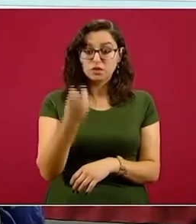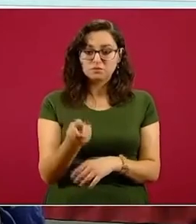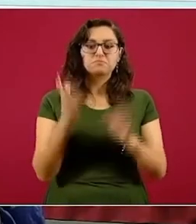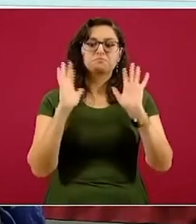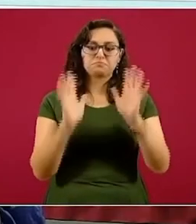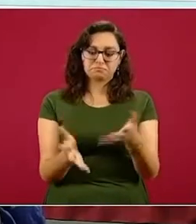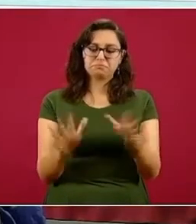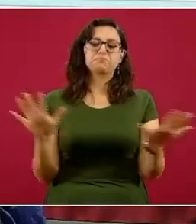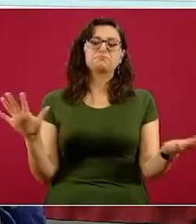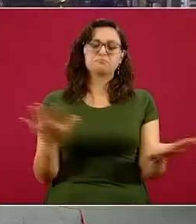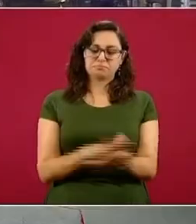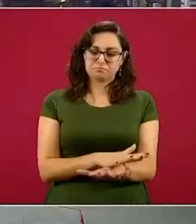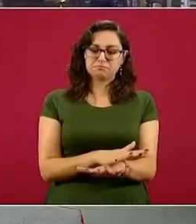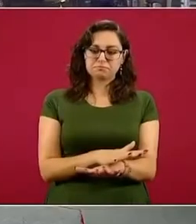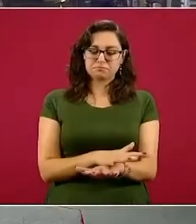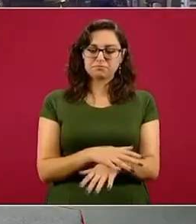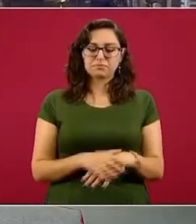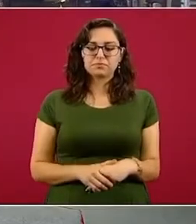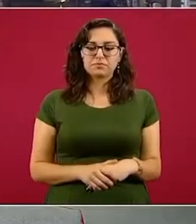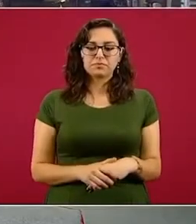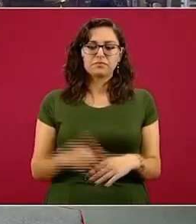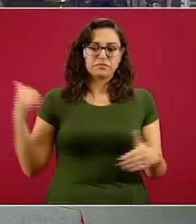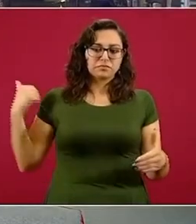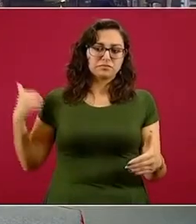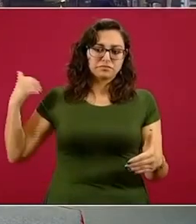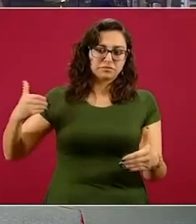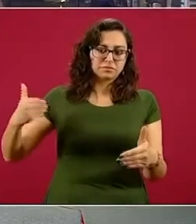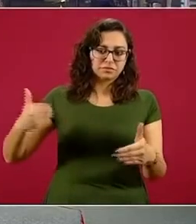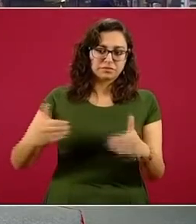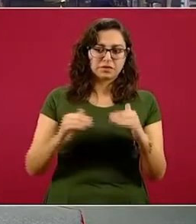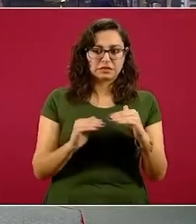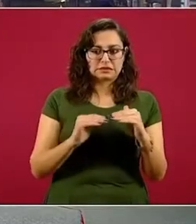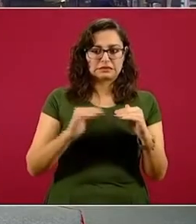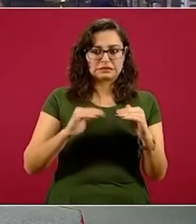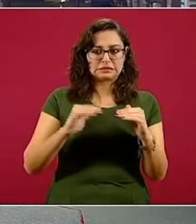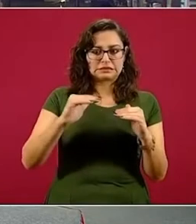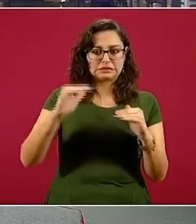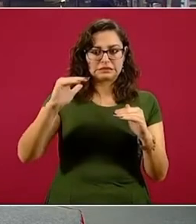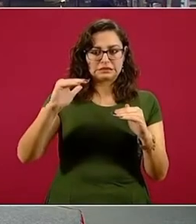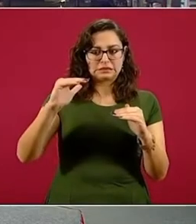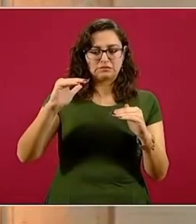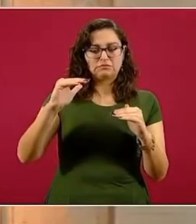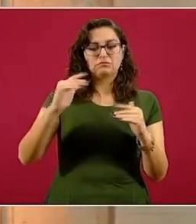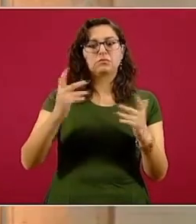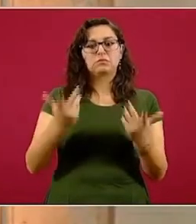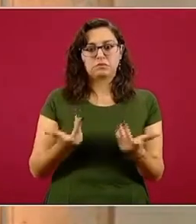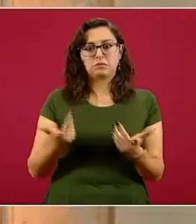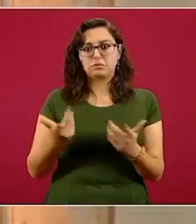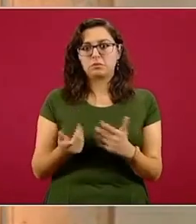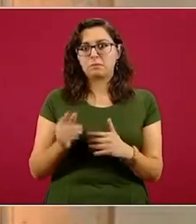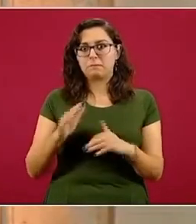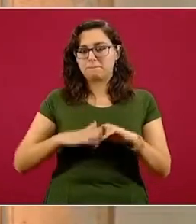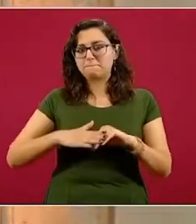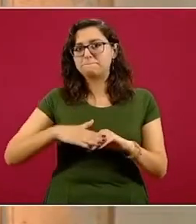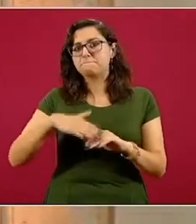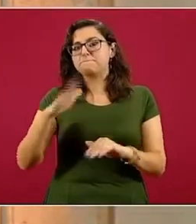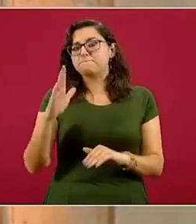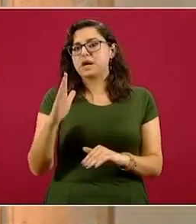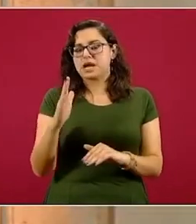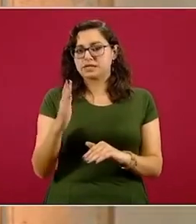de tendencia que veníamos viendo en las tres o cuatro semanas previas donde habíamos sí tenido un comportamiento